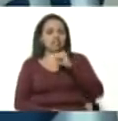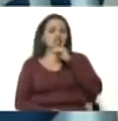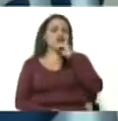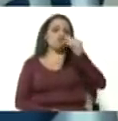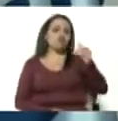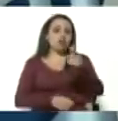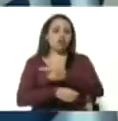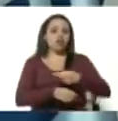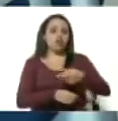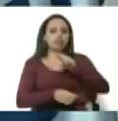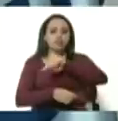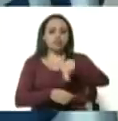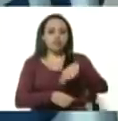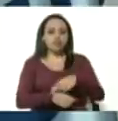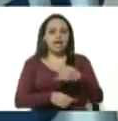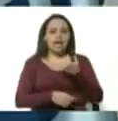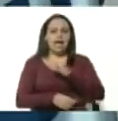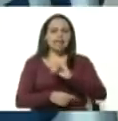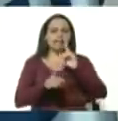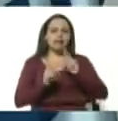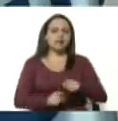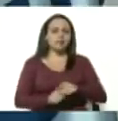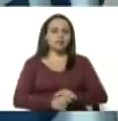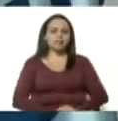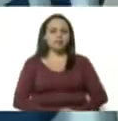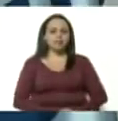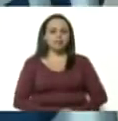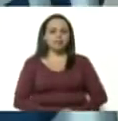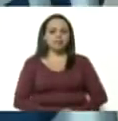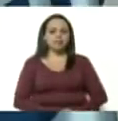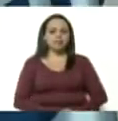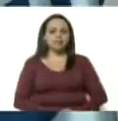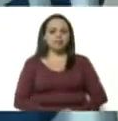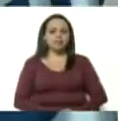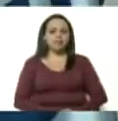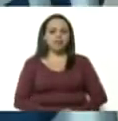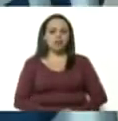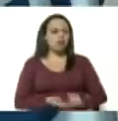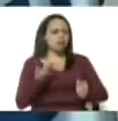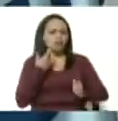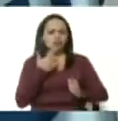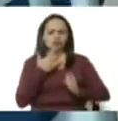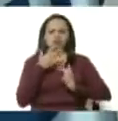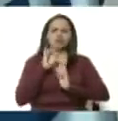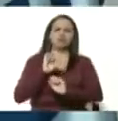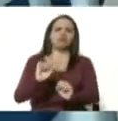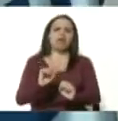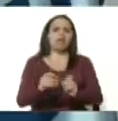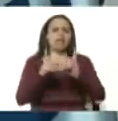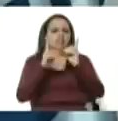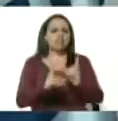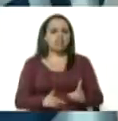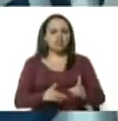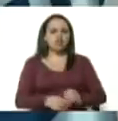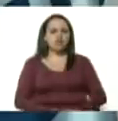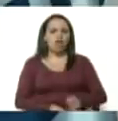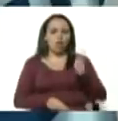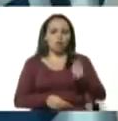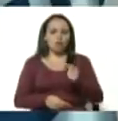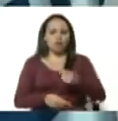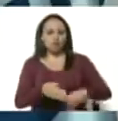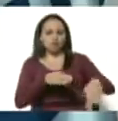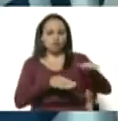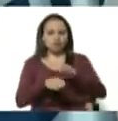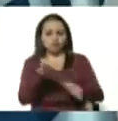lanzase una total irrepudiable decisión de un tribunal que dijo que